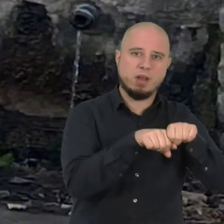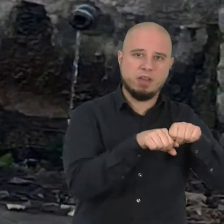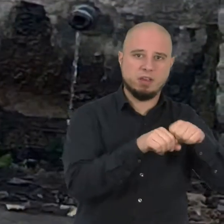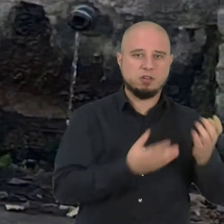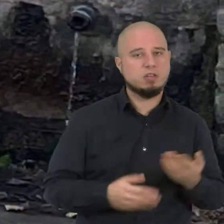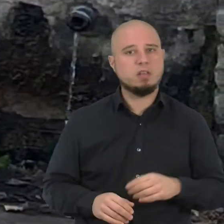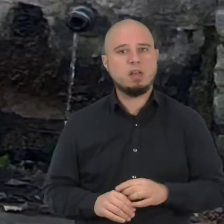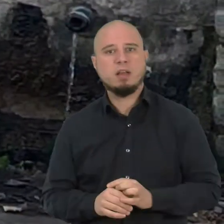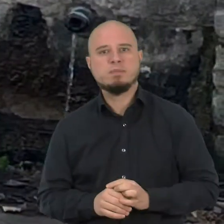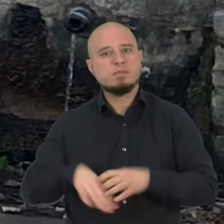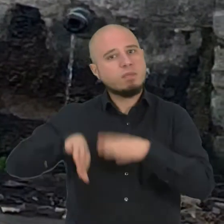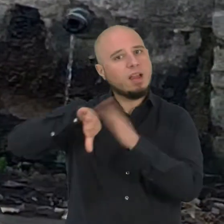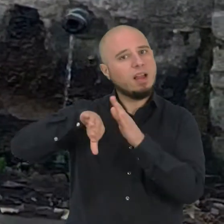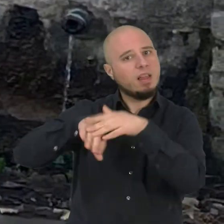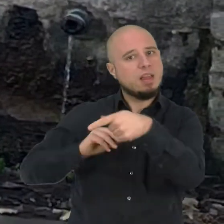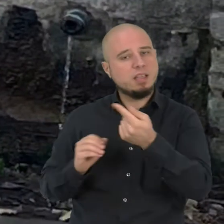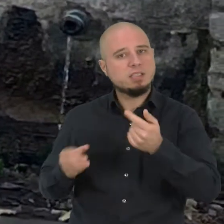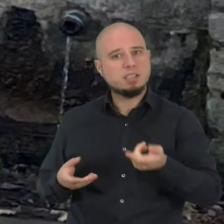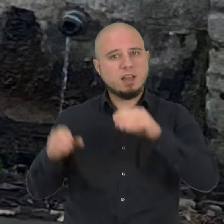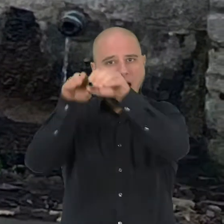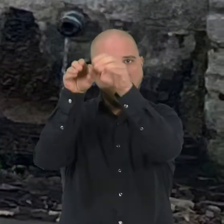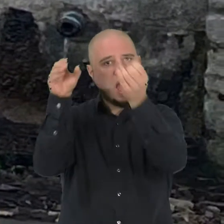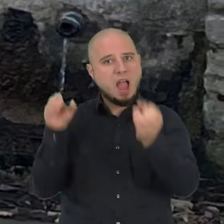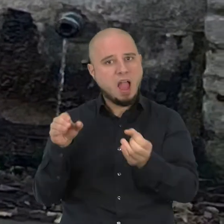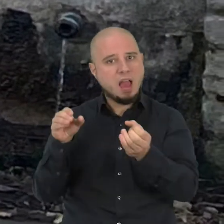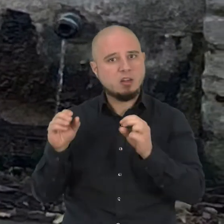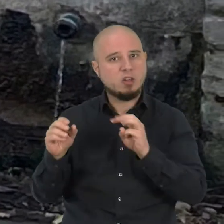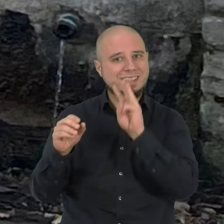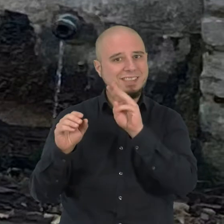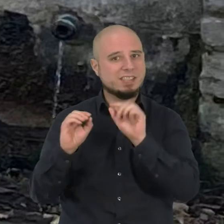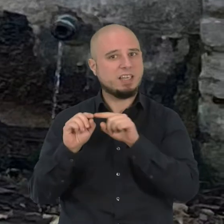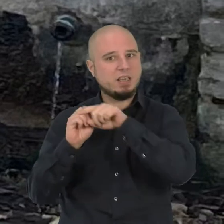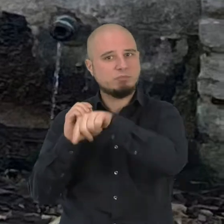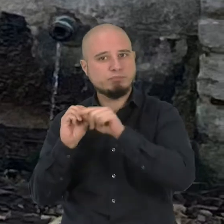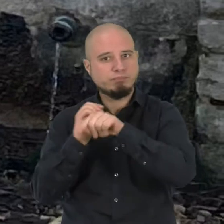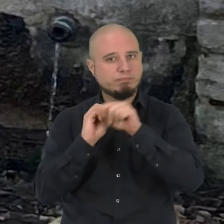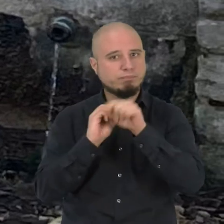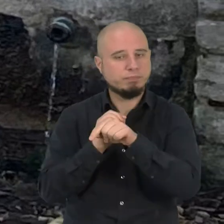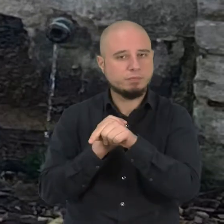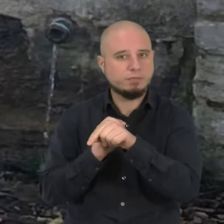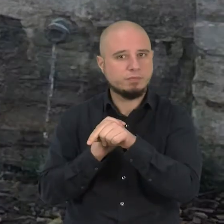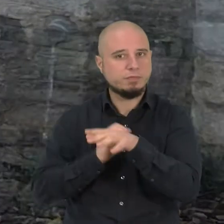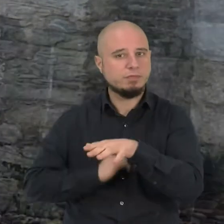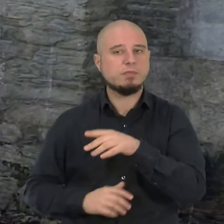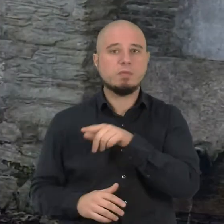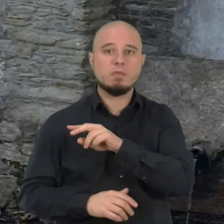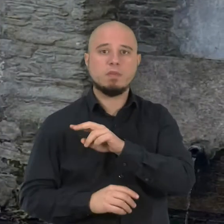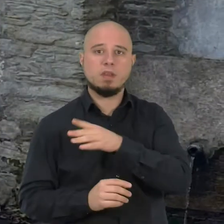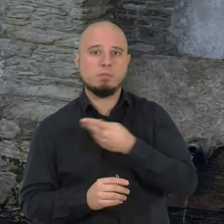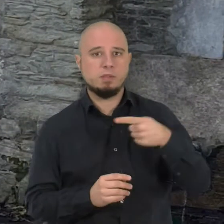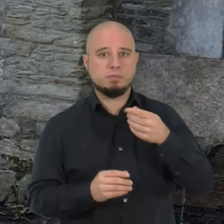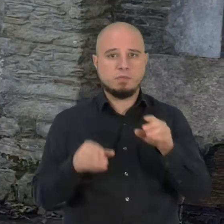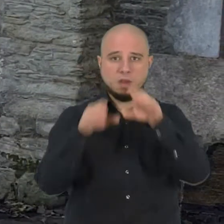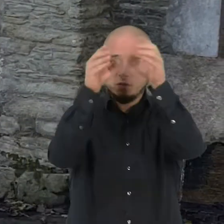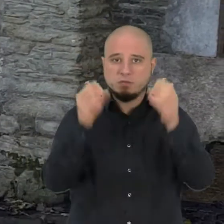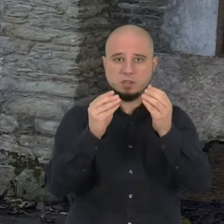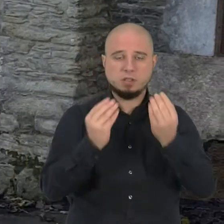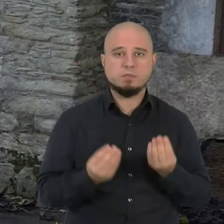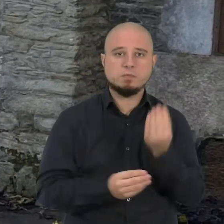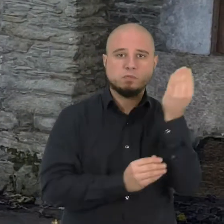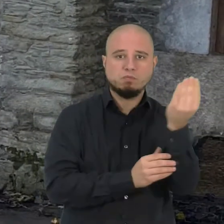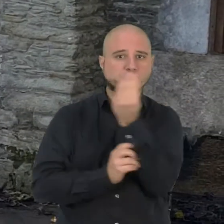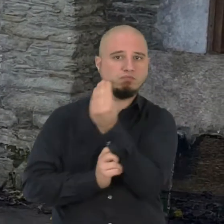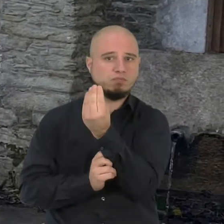La fuente está situado a mano derecha y cuenta con tres chorros bajo un arco de medio punto. A ambos lados se